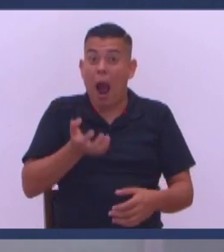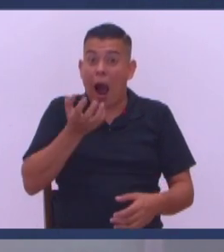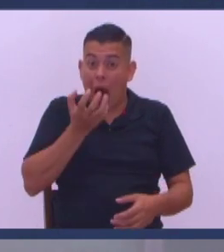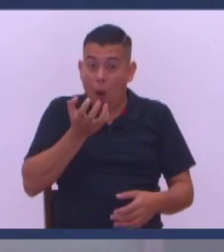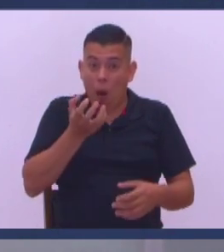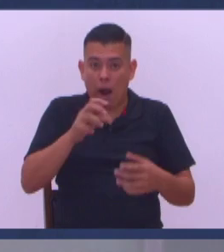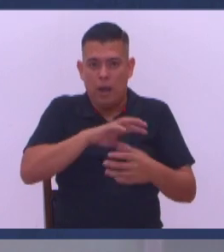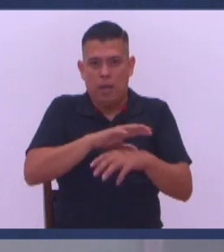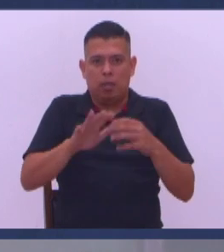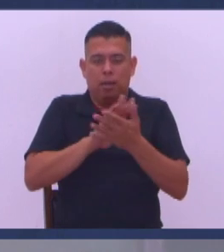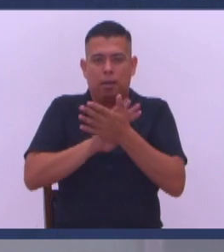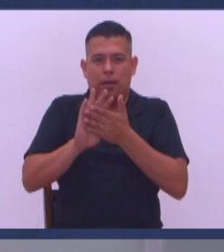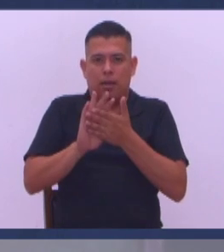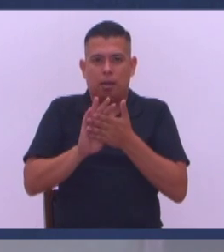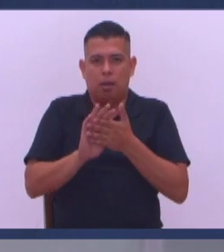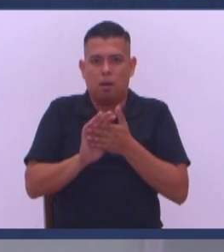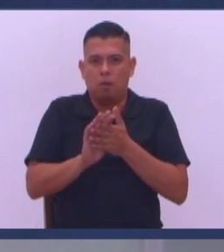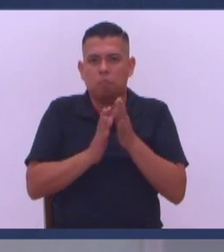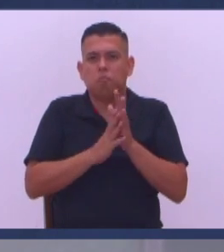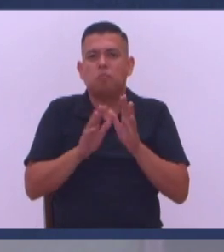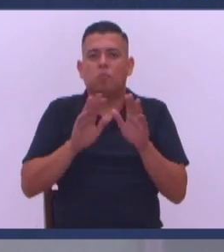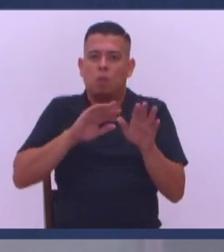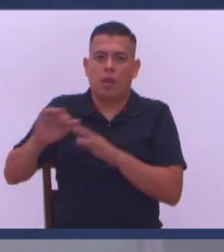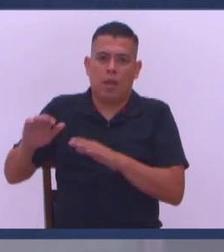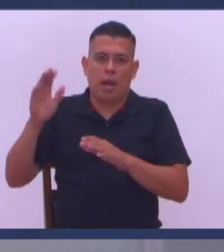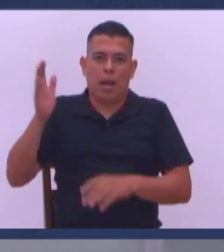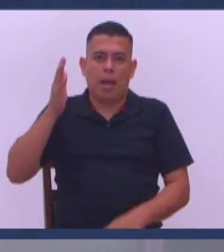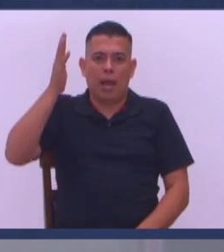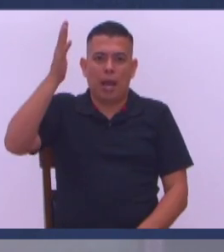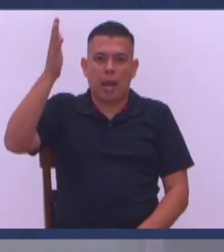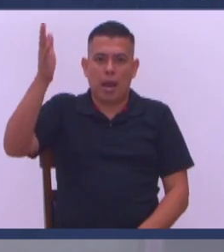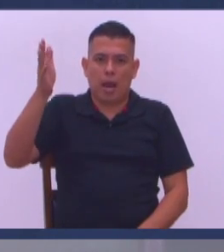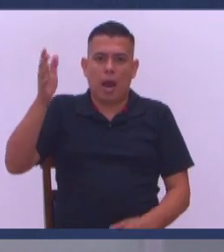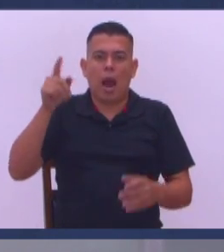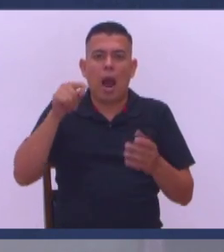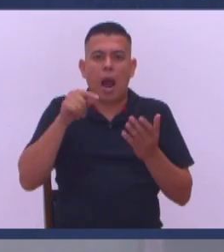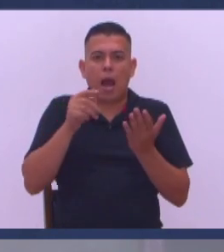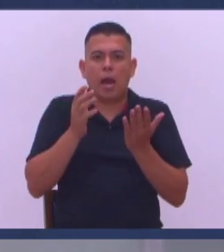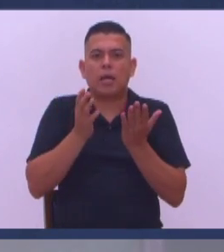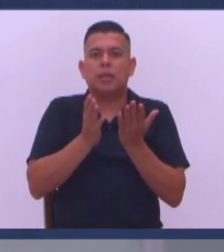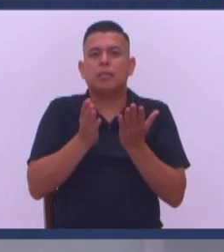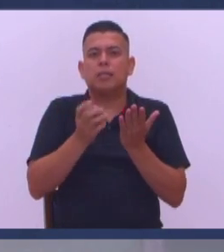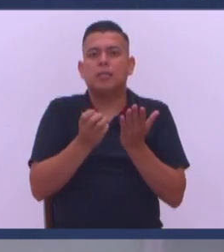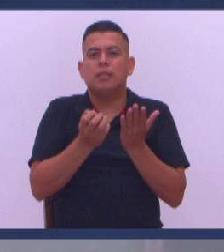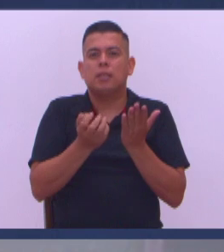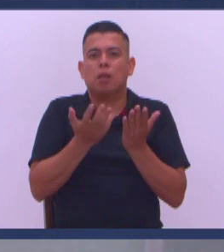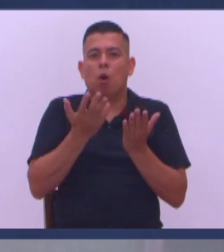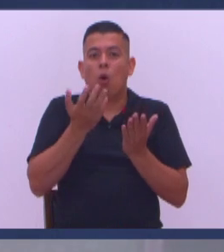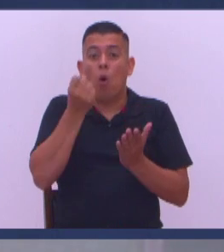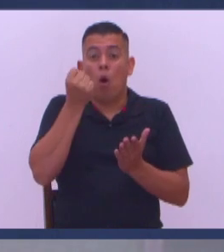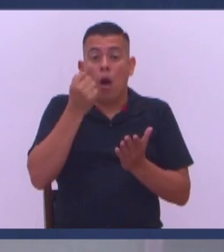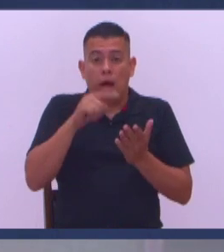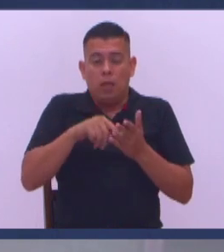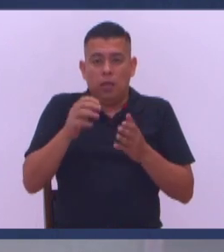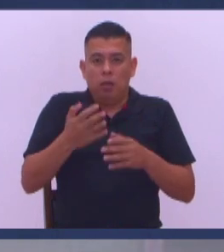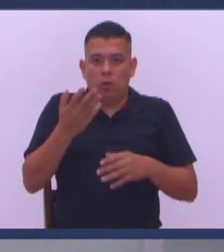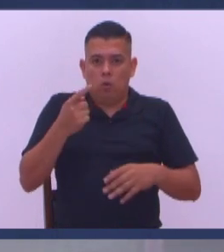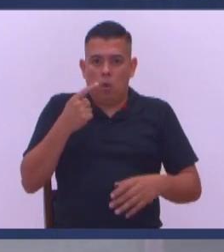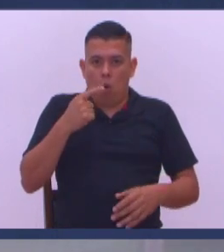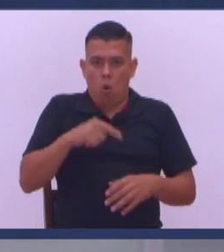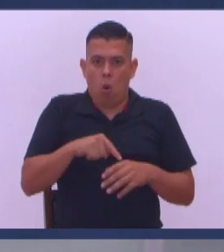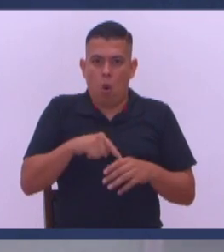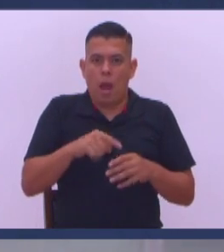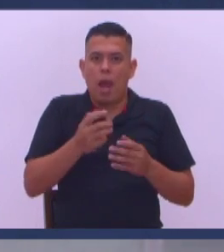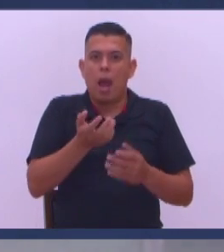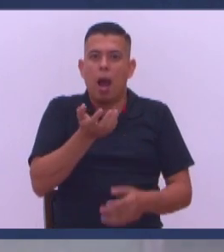conmigo El agua purifica Y curiosamente Jesucristo en la Biblia En el Nuevo Testamento Dice Yo soy el agua de vida Y va más allá Y